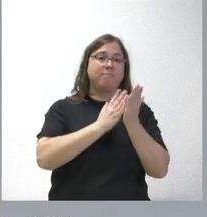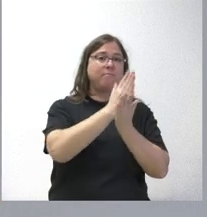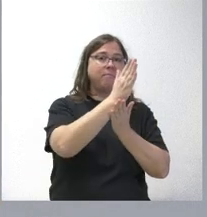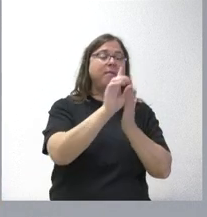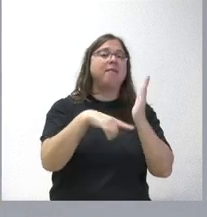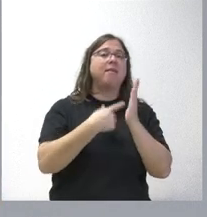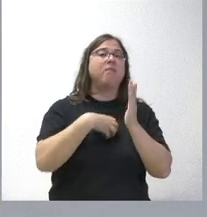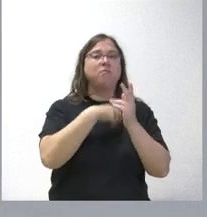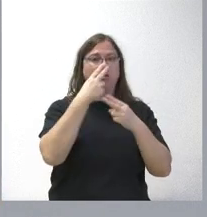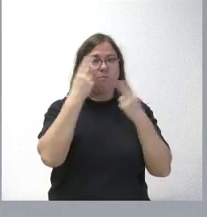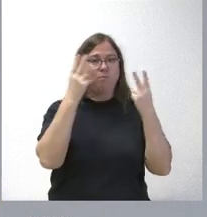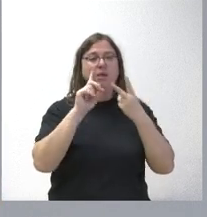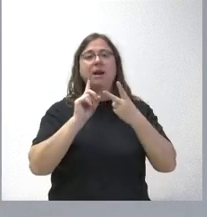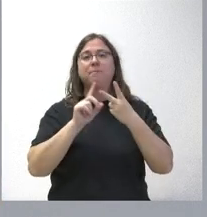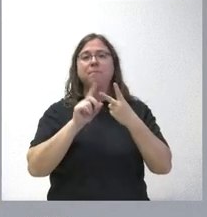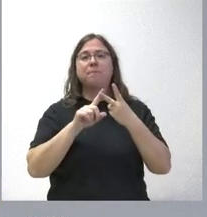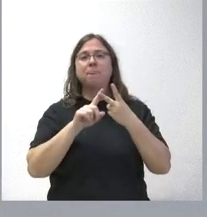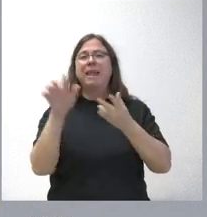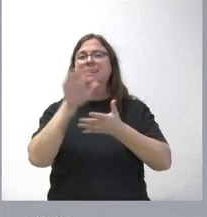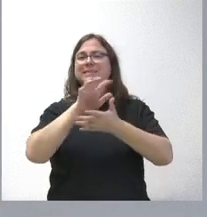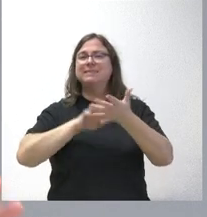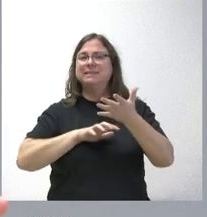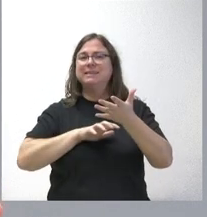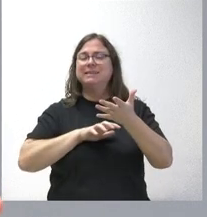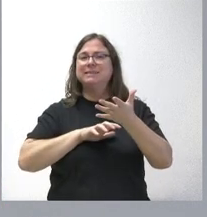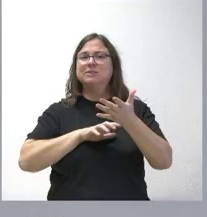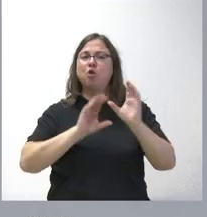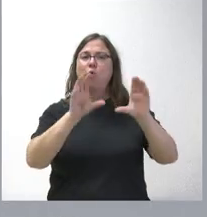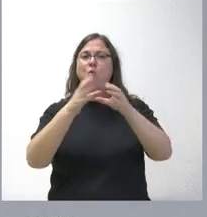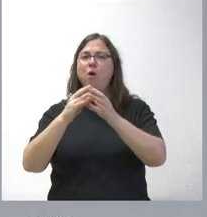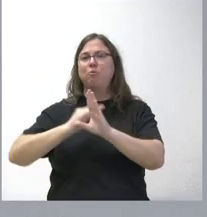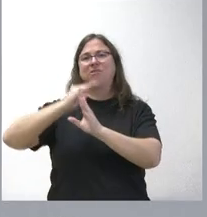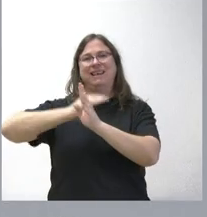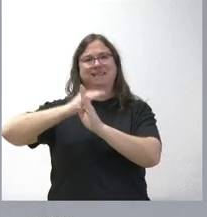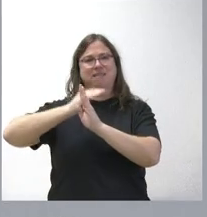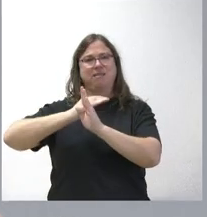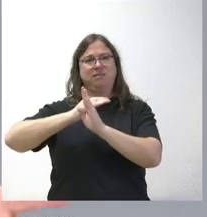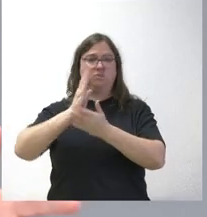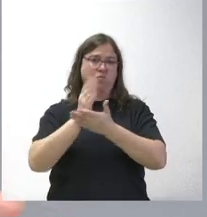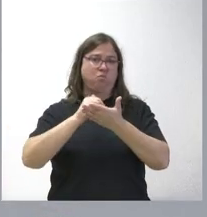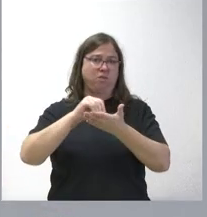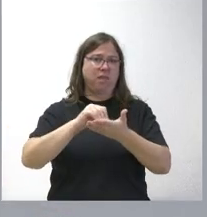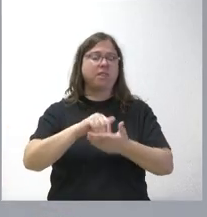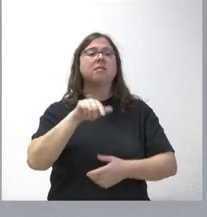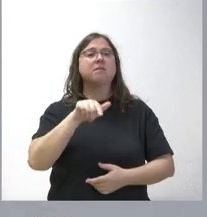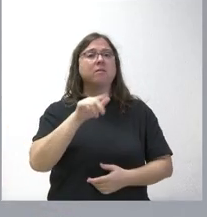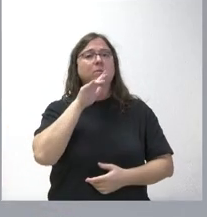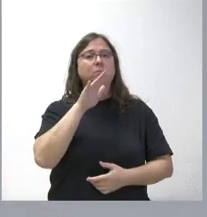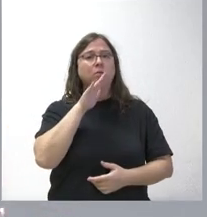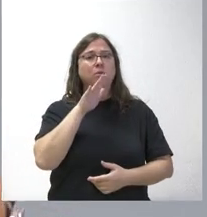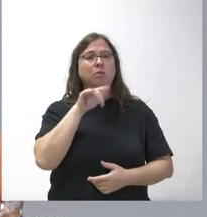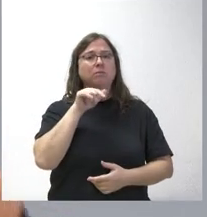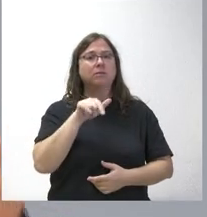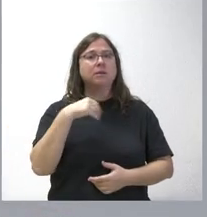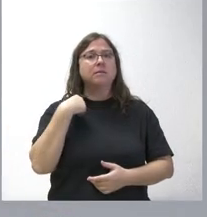Función Pública y, por otro lado, un texto de los cuerpos y escalas de la comunidad. Fruto precisamente de